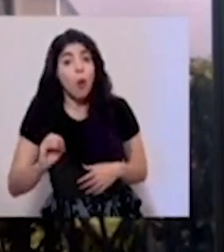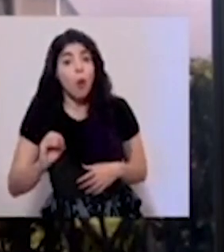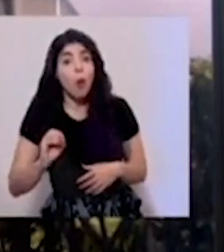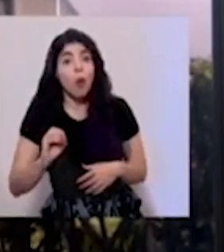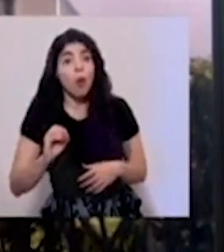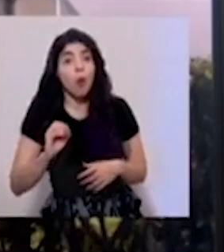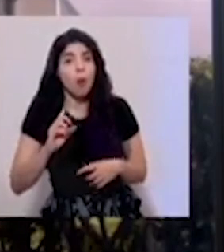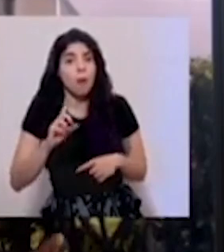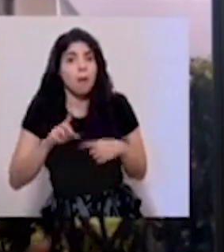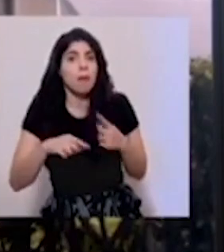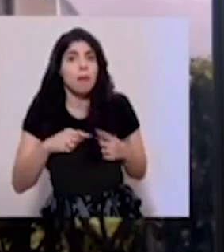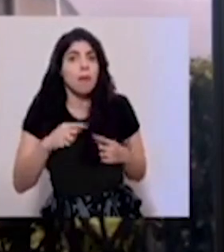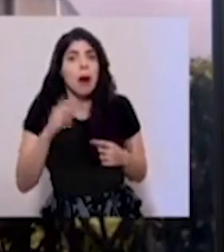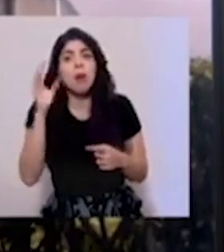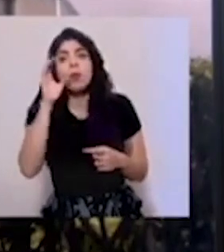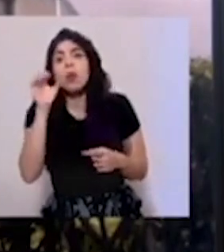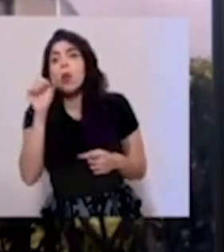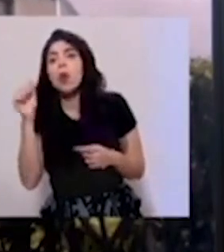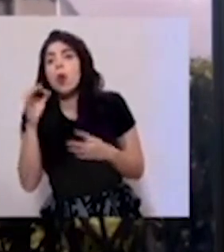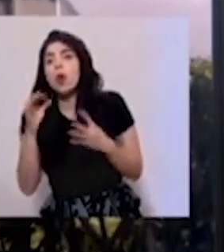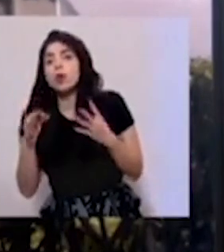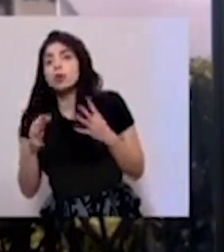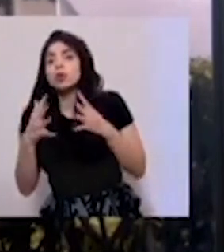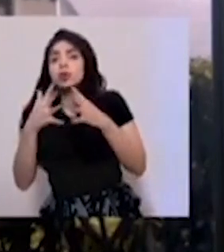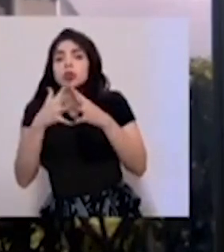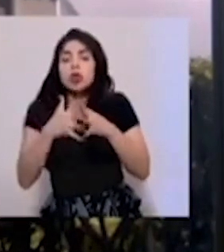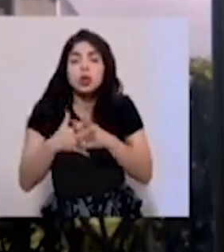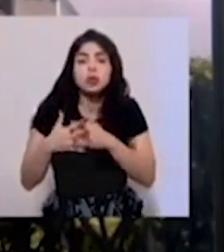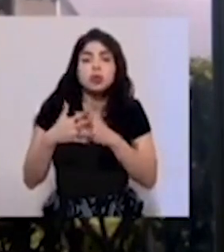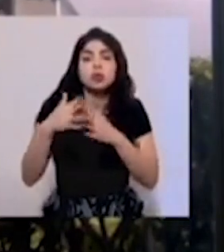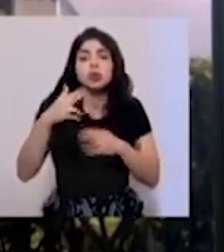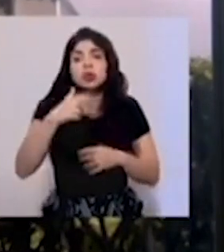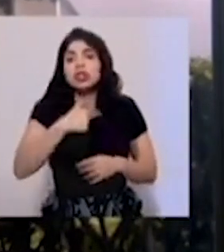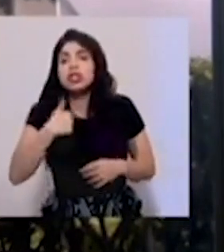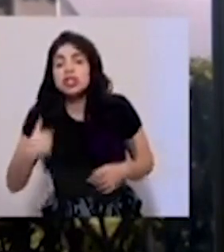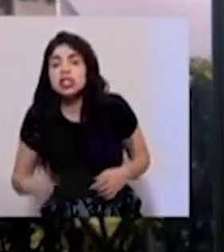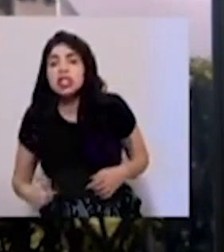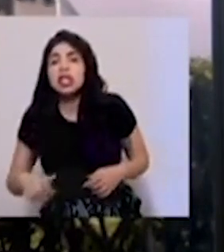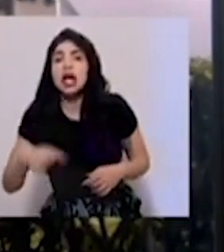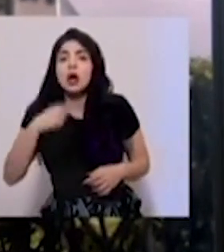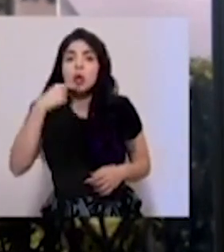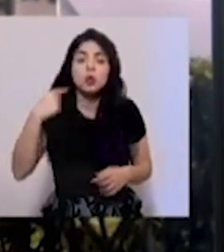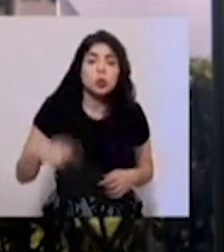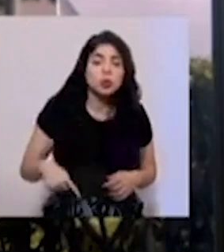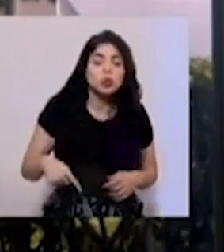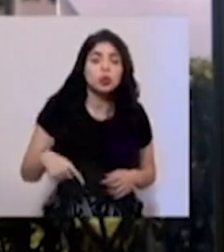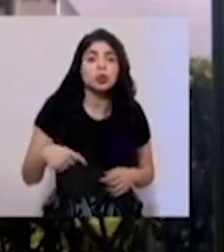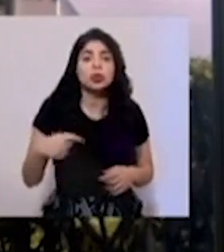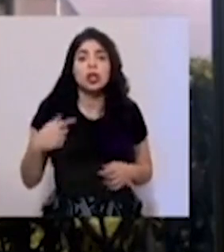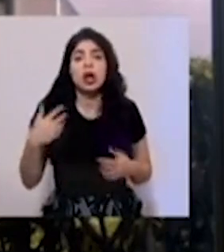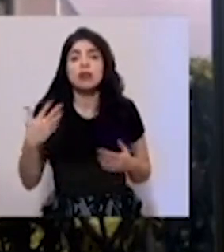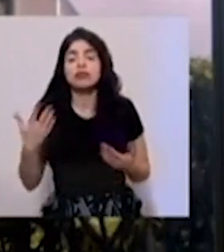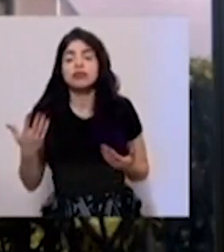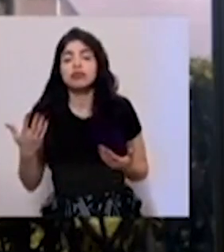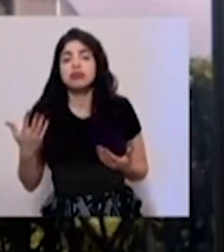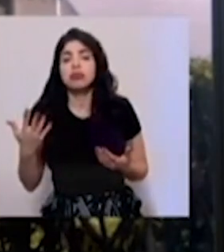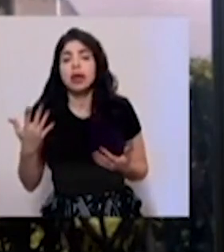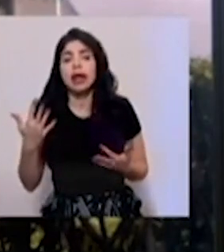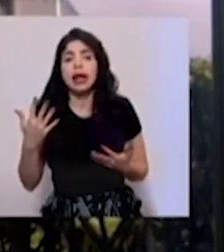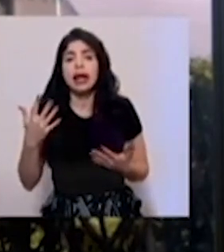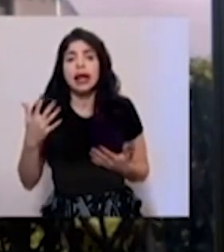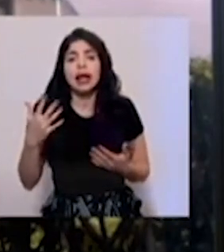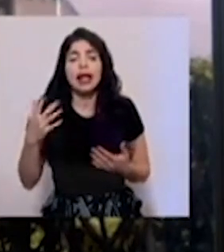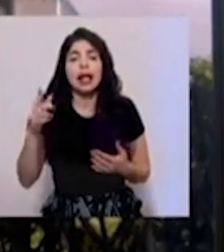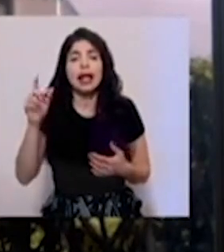las distintas opciones que hay en el mercado de Estados Unidos, China, Rusia, el